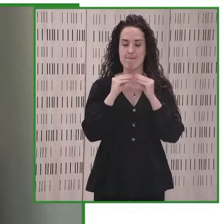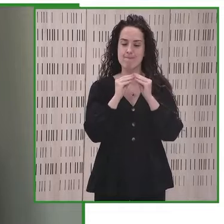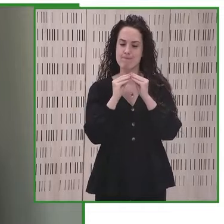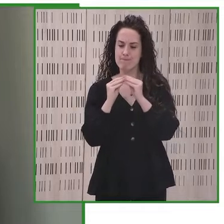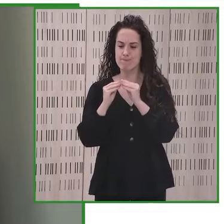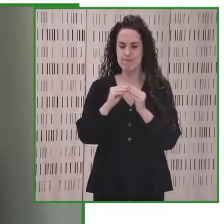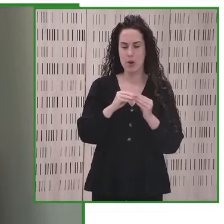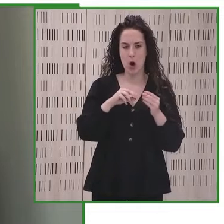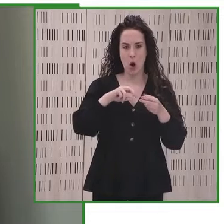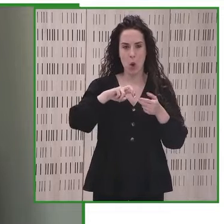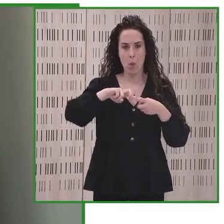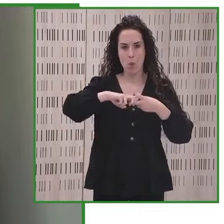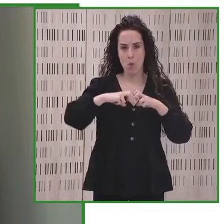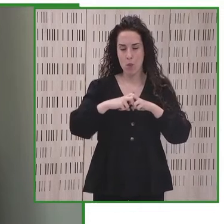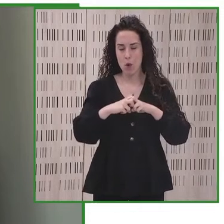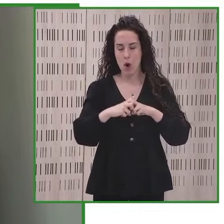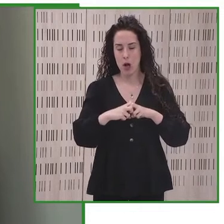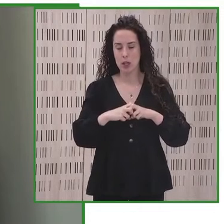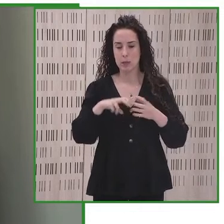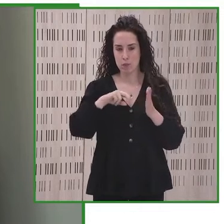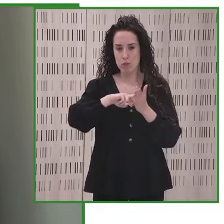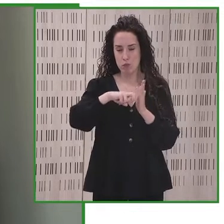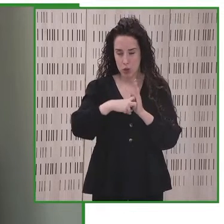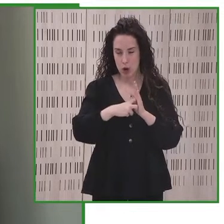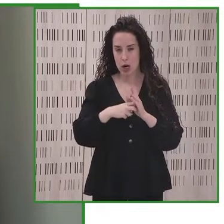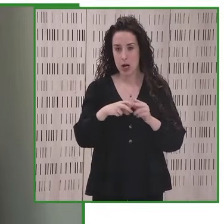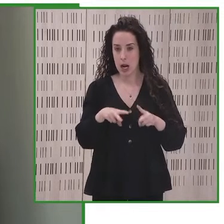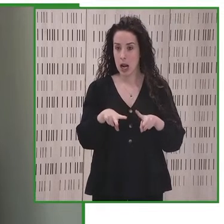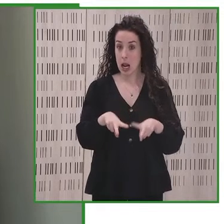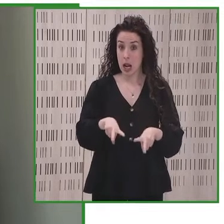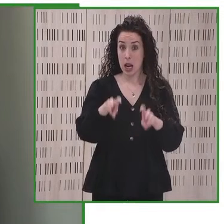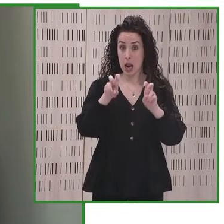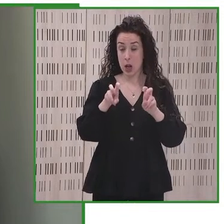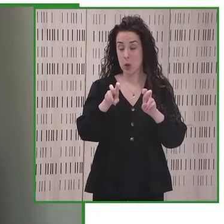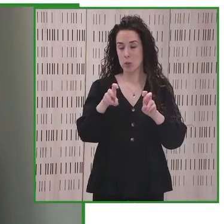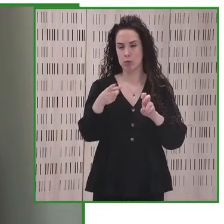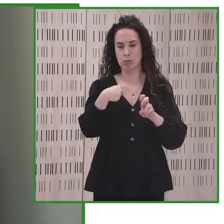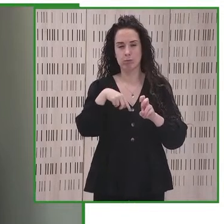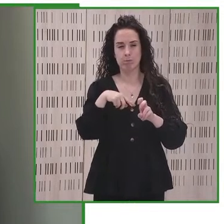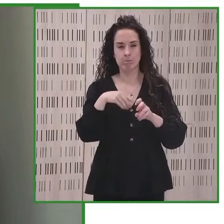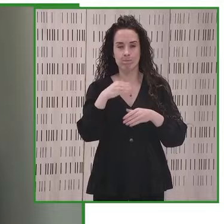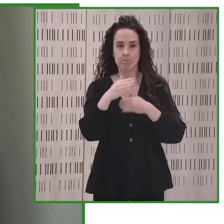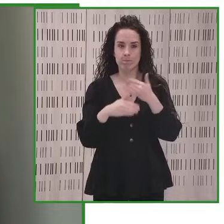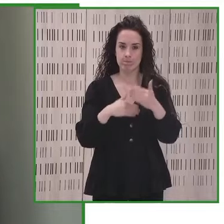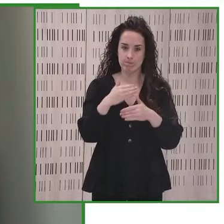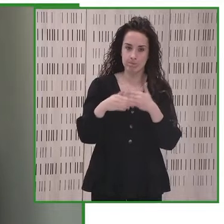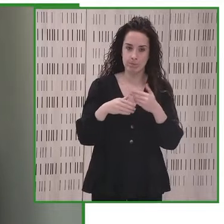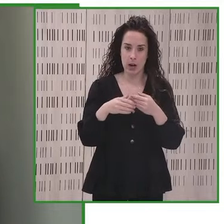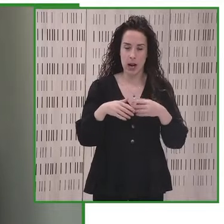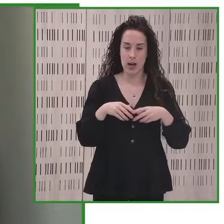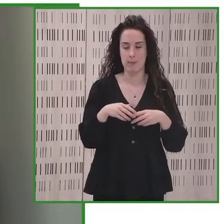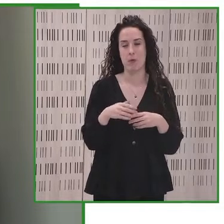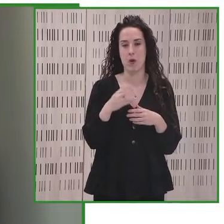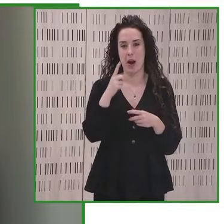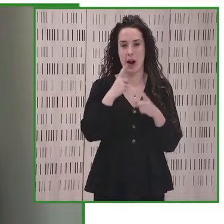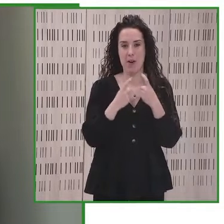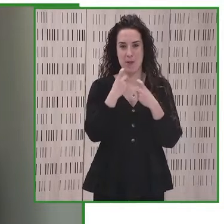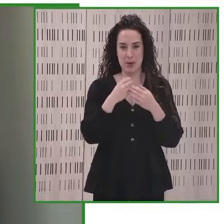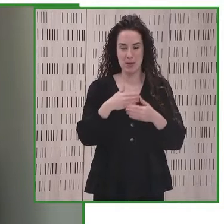estudio sobre discapacidad la Acuesta Nacional de Discapacidad y Dependencia con lo que esperamos tener una actualización de la información